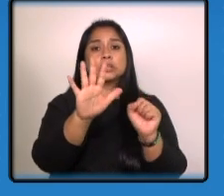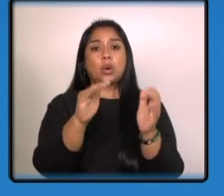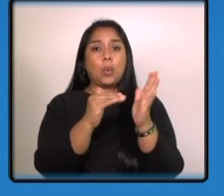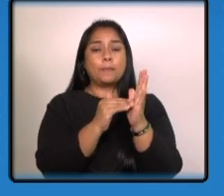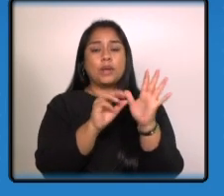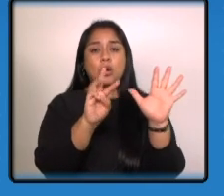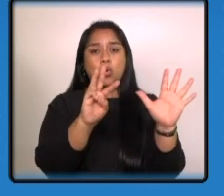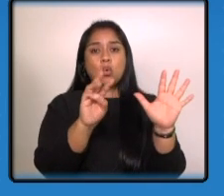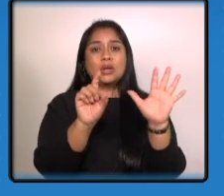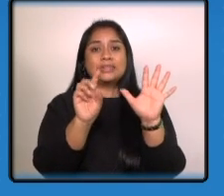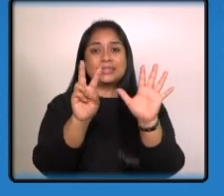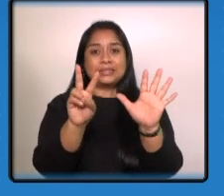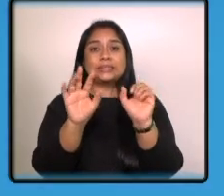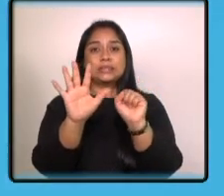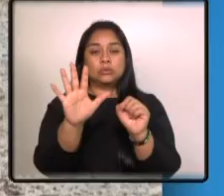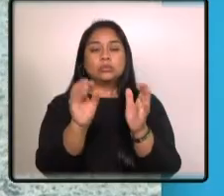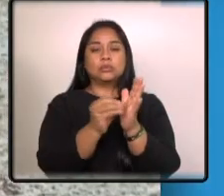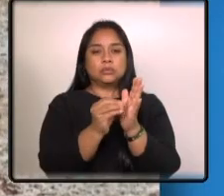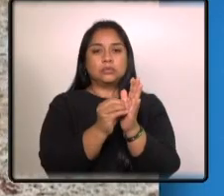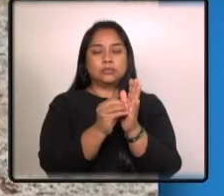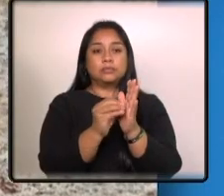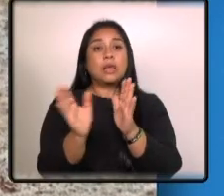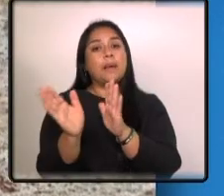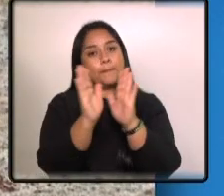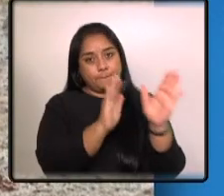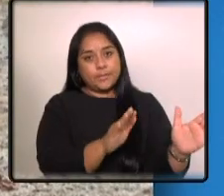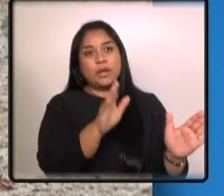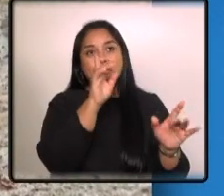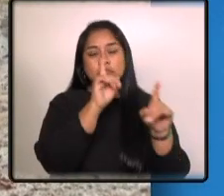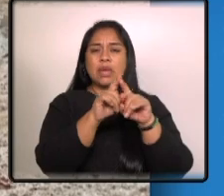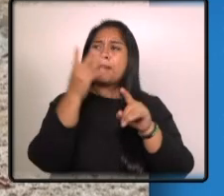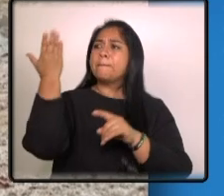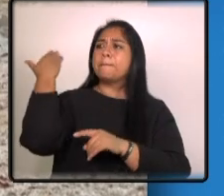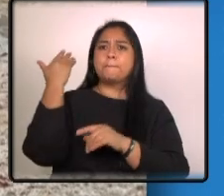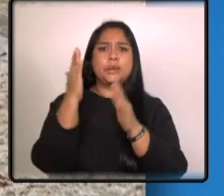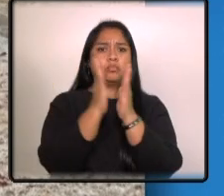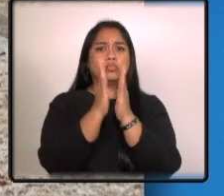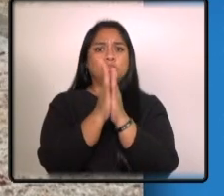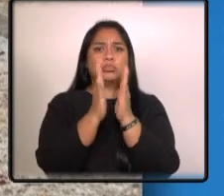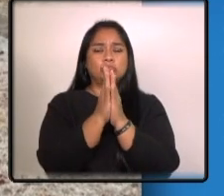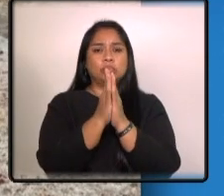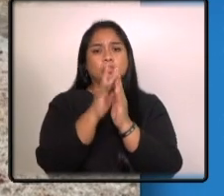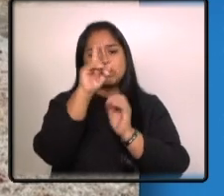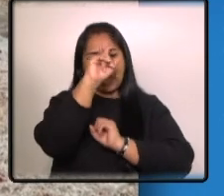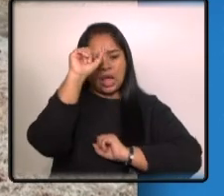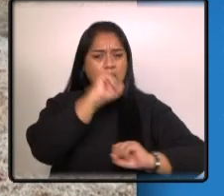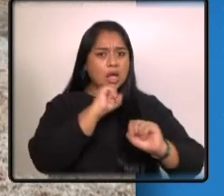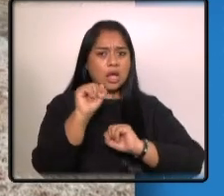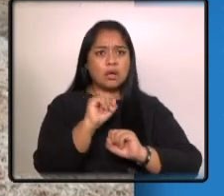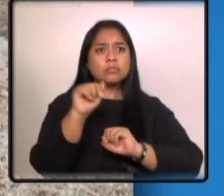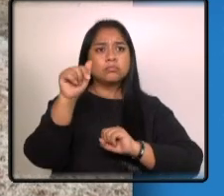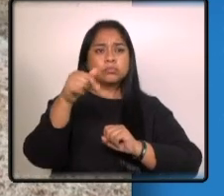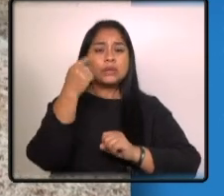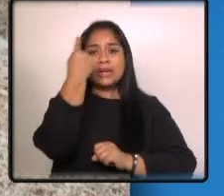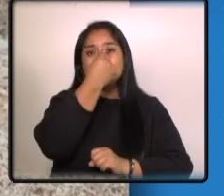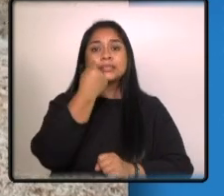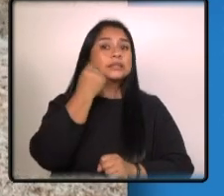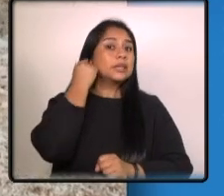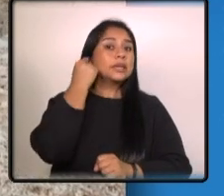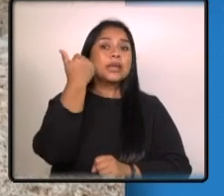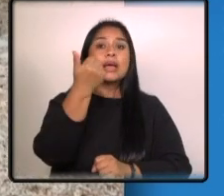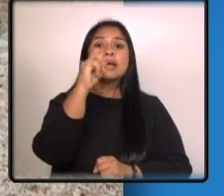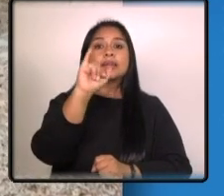875 quetzales además el pasado domingo los trabajos de inteligencia de la SGIA